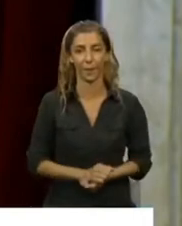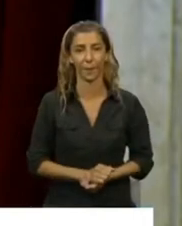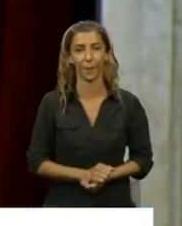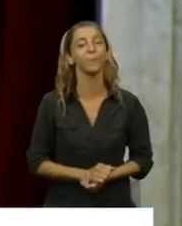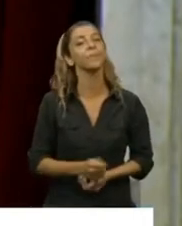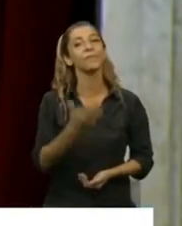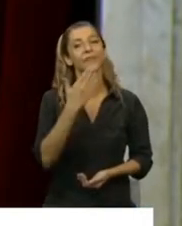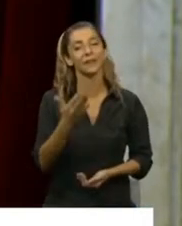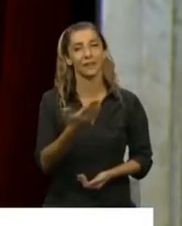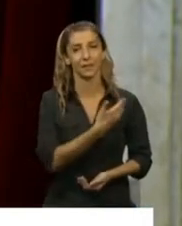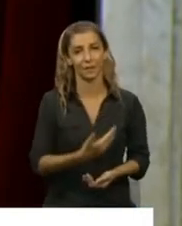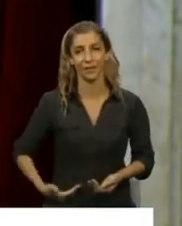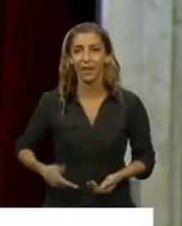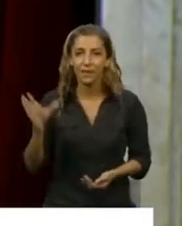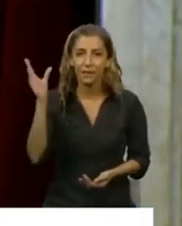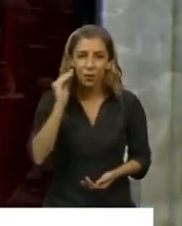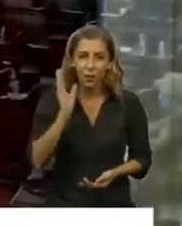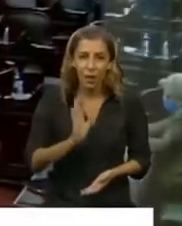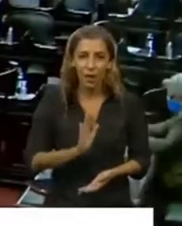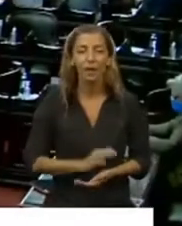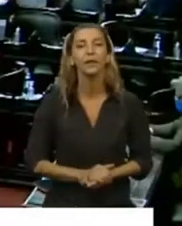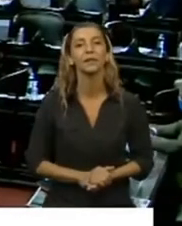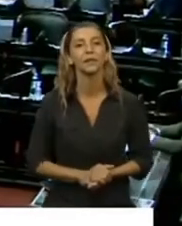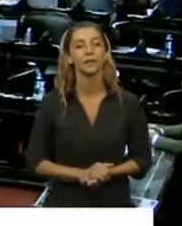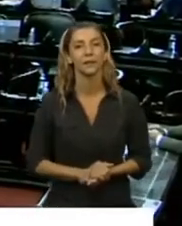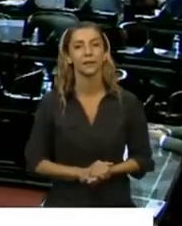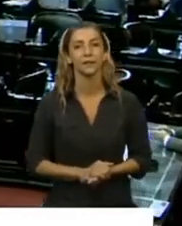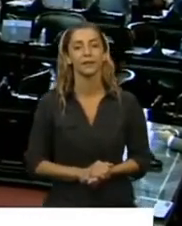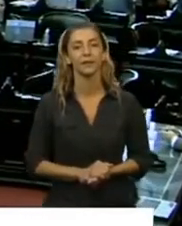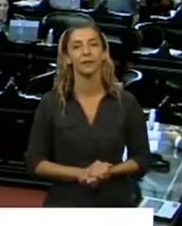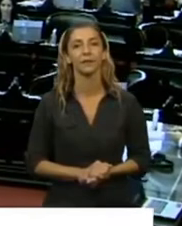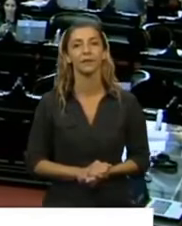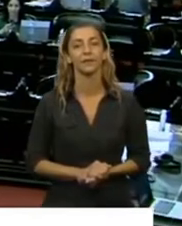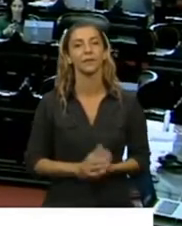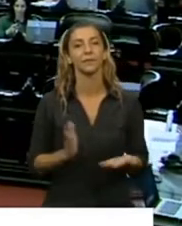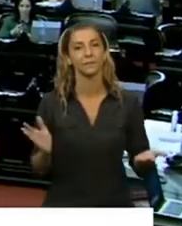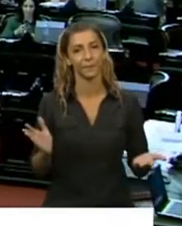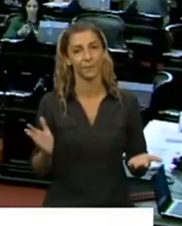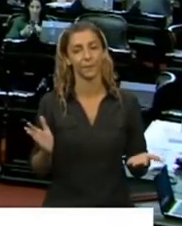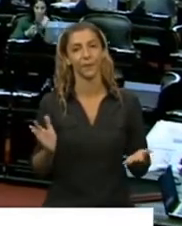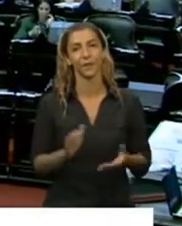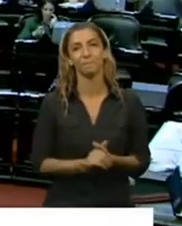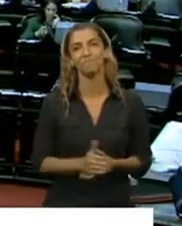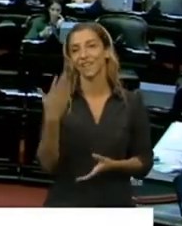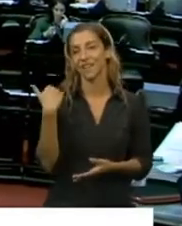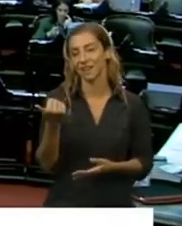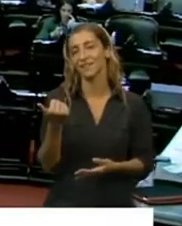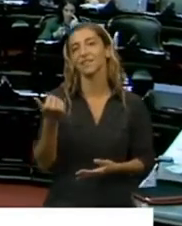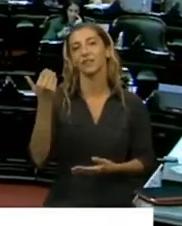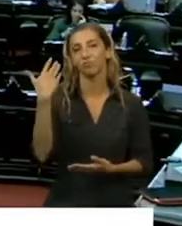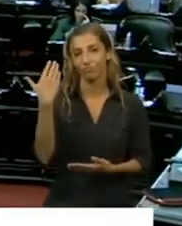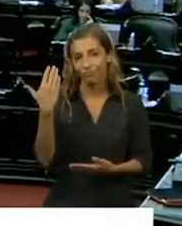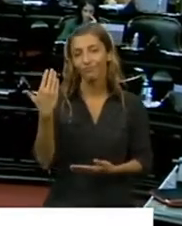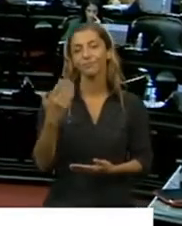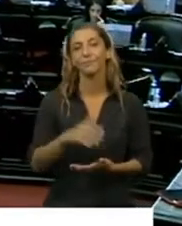Gracias, señor Presidente. ¿Se escucha? Sí. Bueno, señor Presidente, luego de esta locución recién mencionada, la verdad